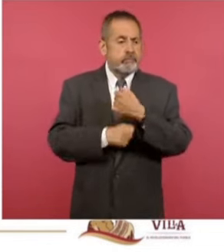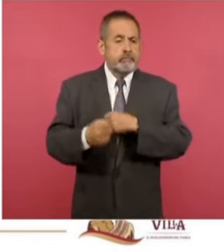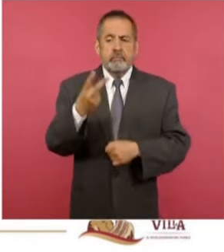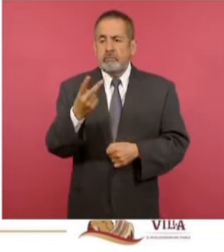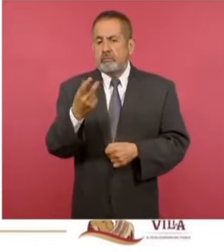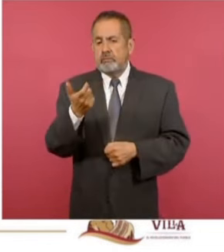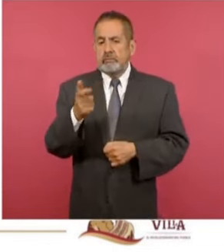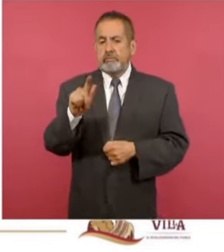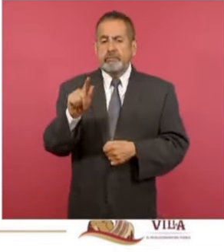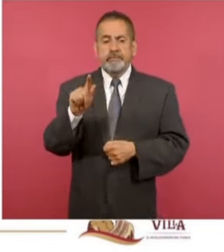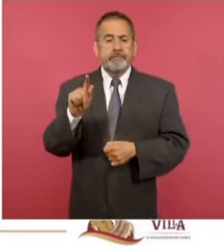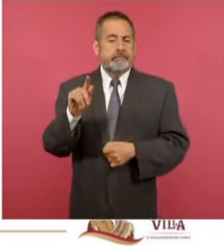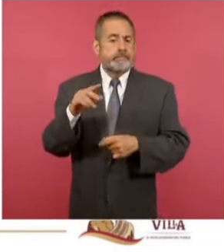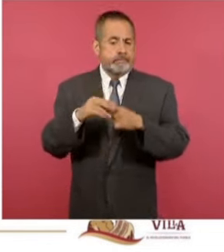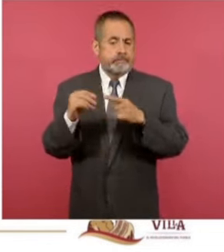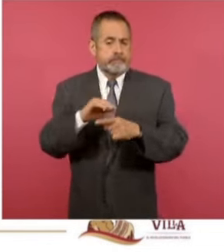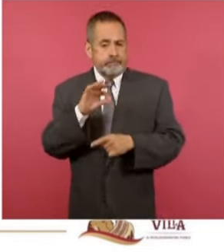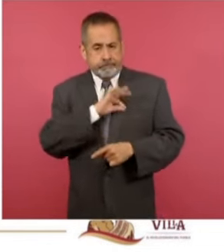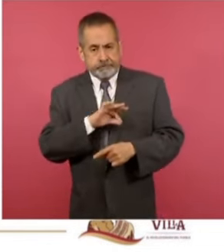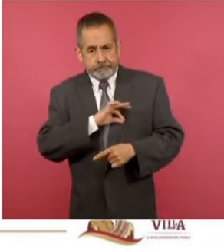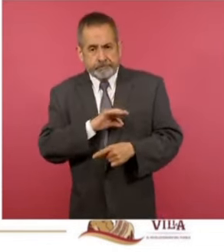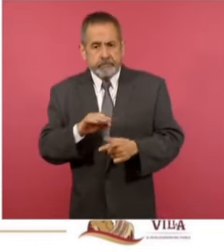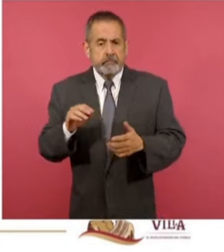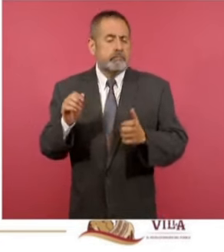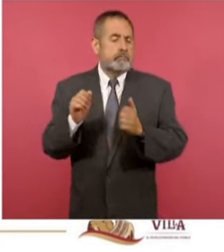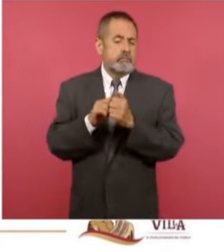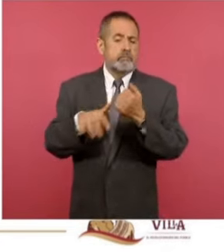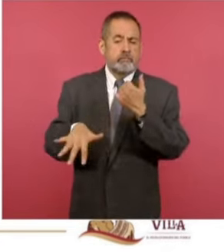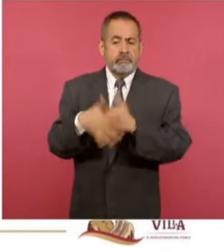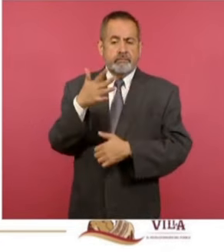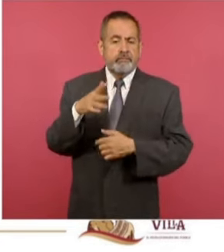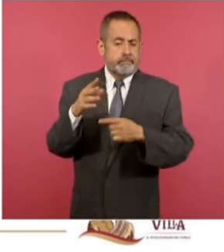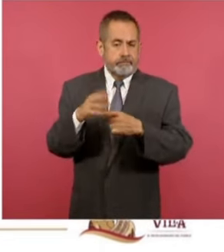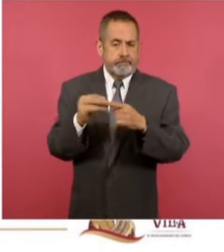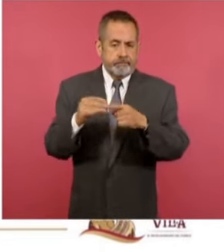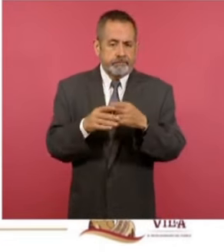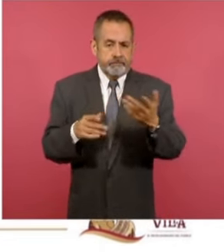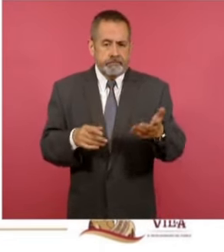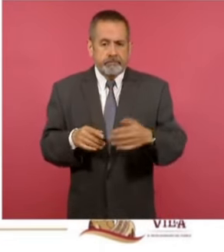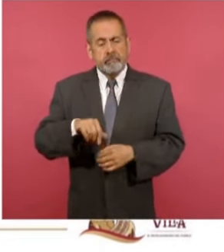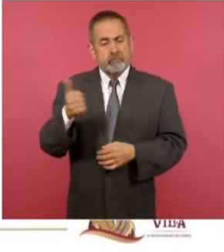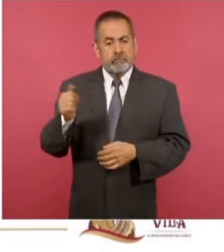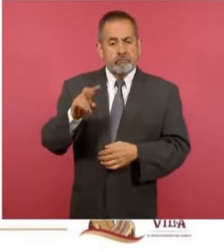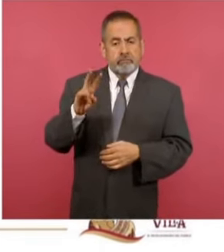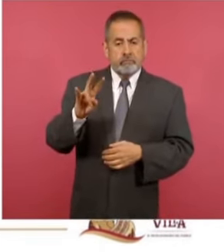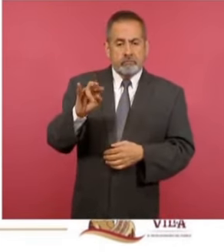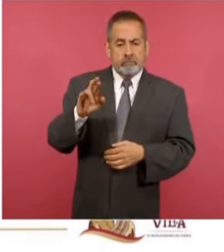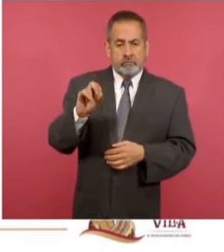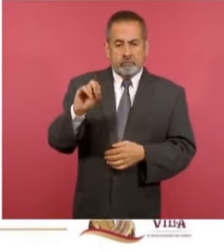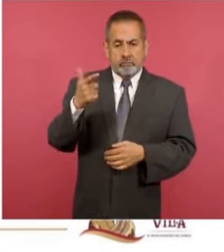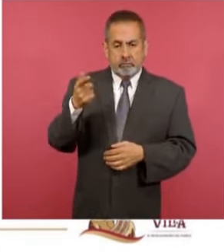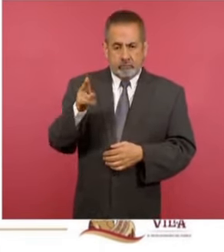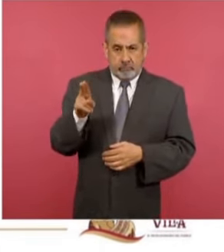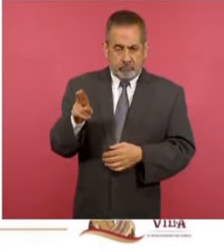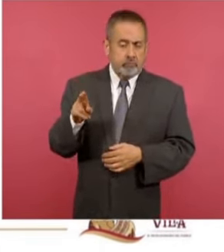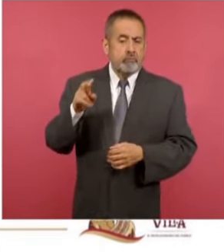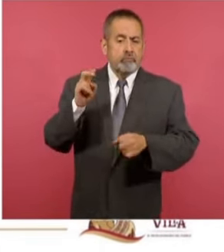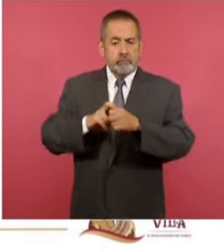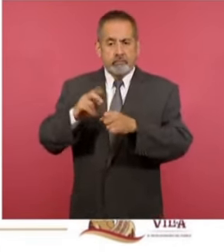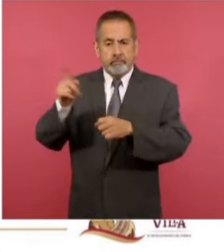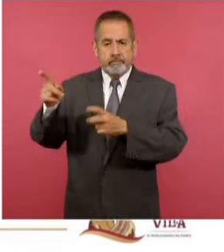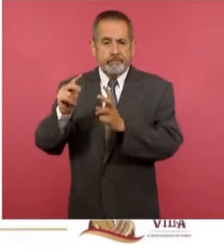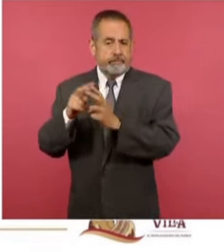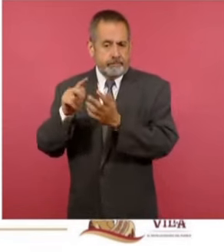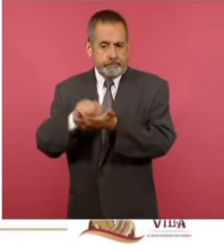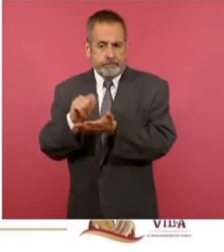70 centavos. Y con 15 centavos de margen, Virogu, en Altamira, Tamaulipas, tiene el